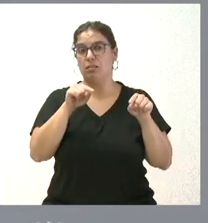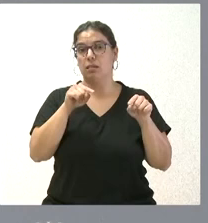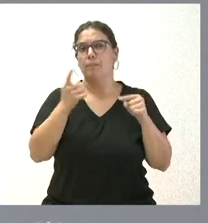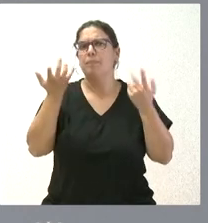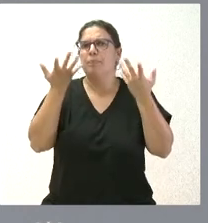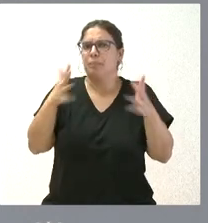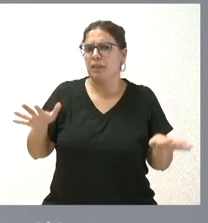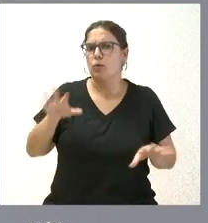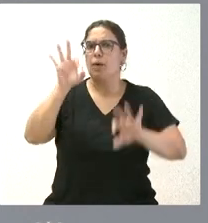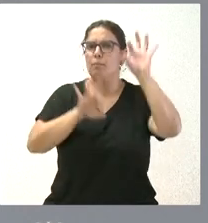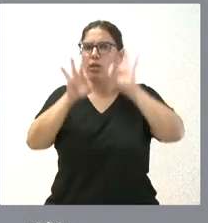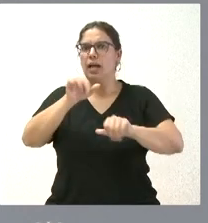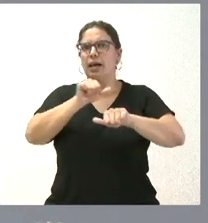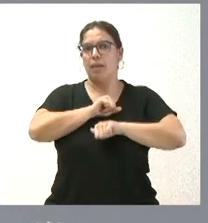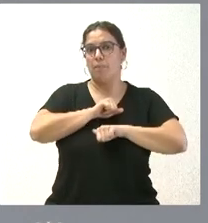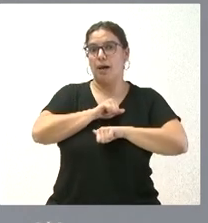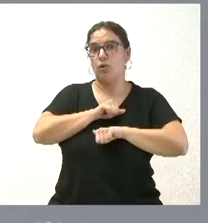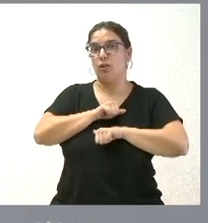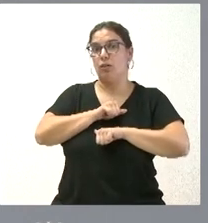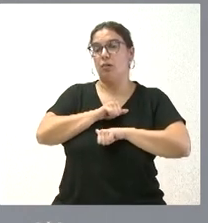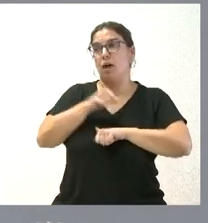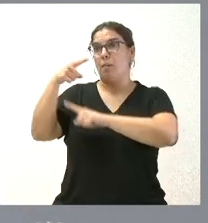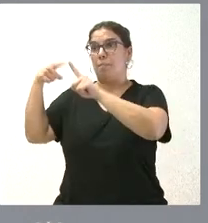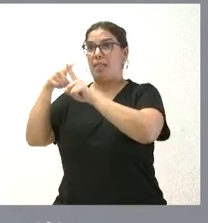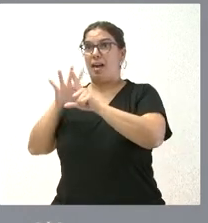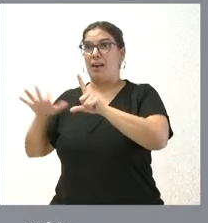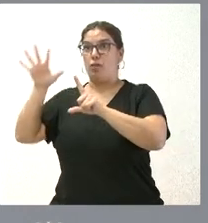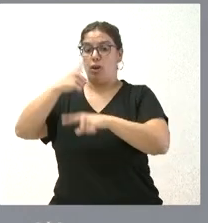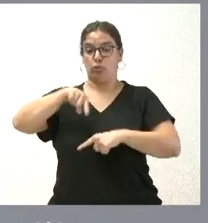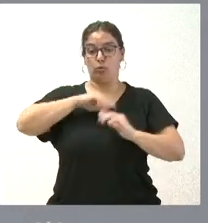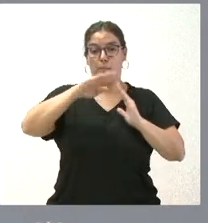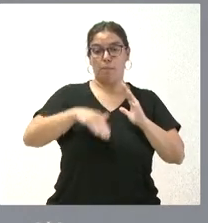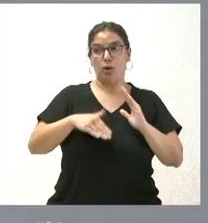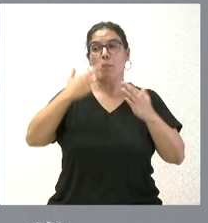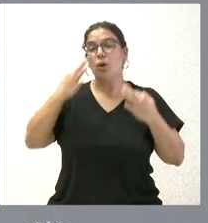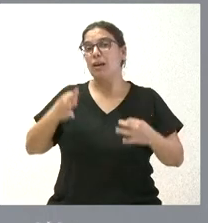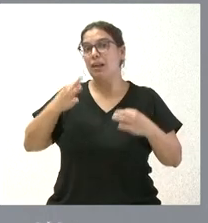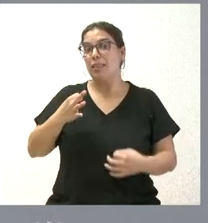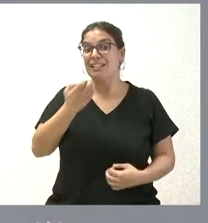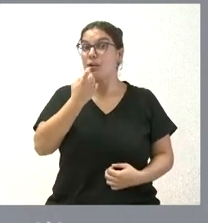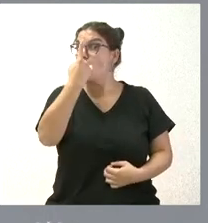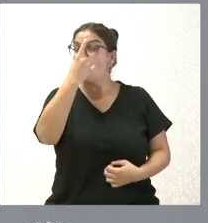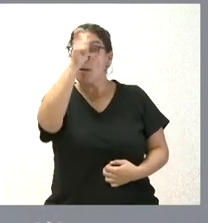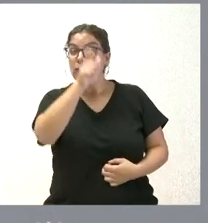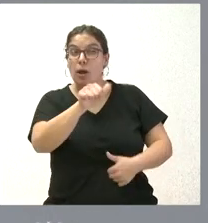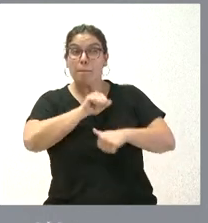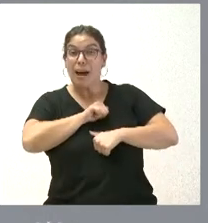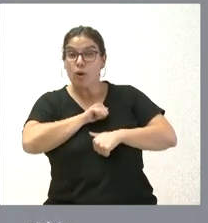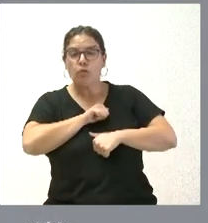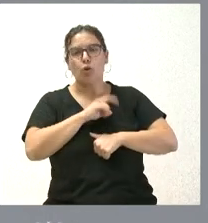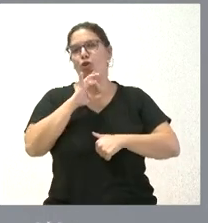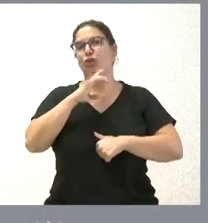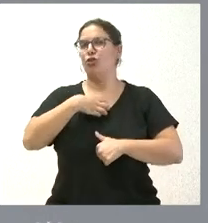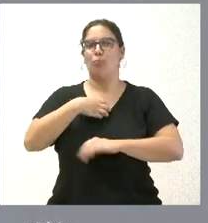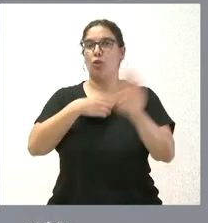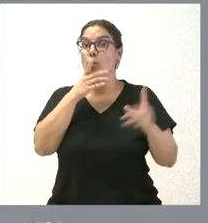que nuestra tasa de paro es bastante inferior que la mía nacional, nosotros no podemos estar contentos siempre que hay una persona en el paro, siempre hay una persona que quiere trabajar